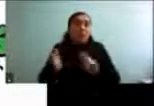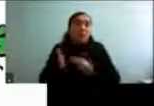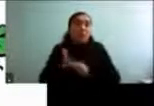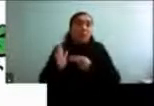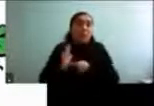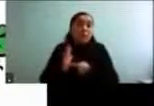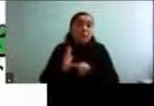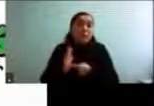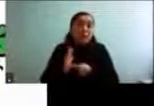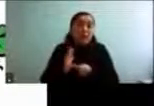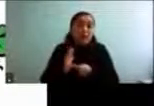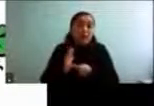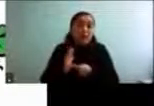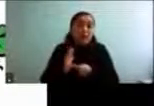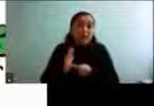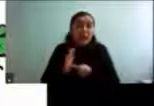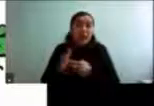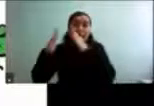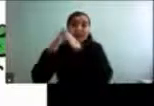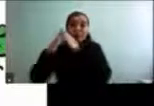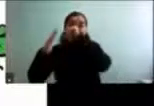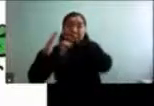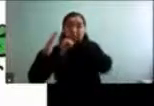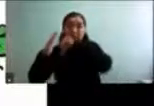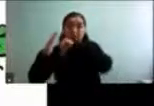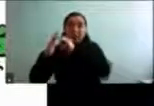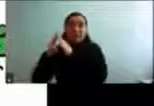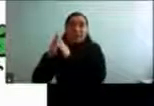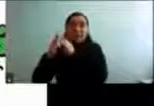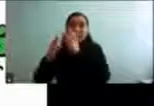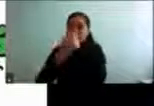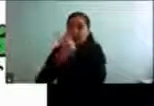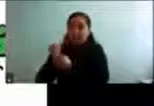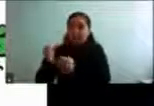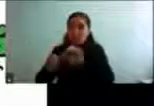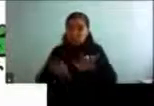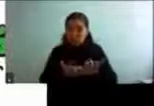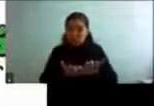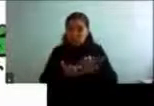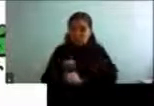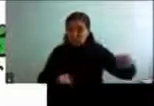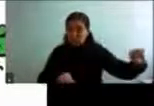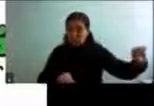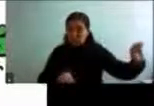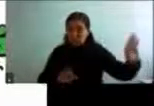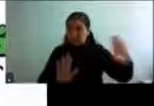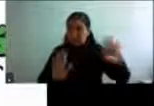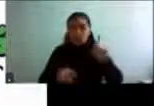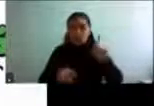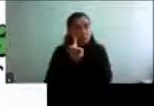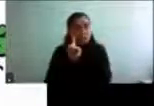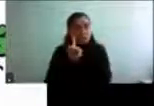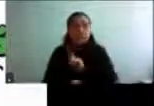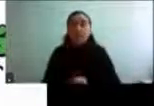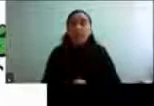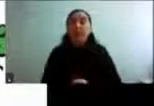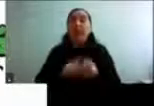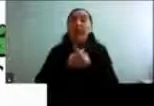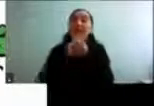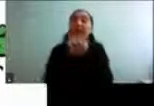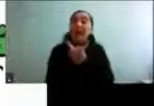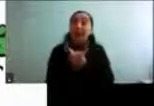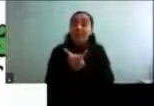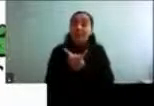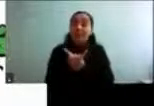este enclaustramiento, digamos, esta cuarentena. Cambios de las relaciones también en lo intergeneracional